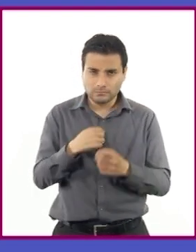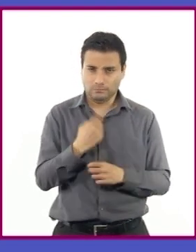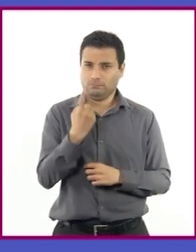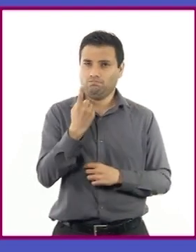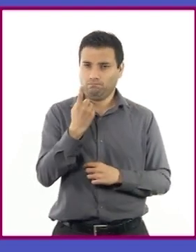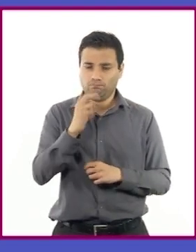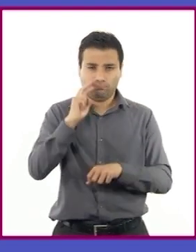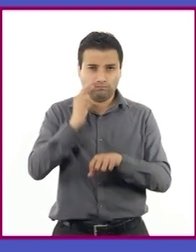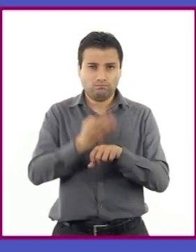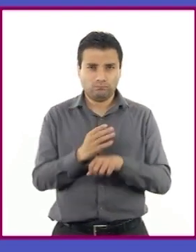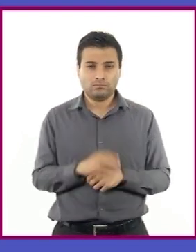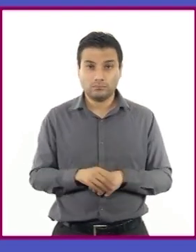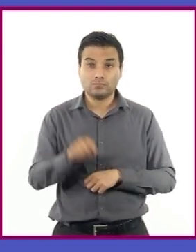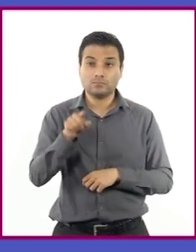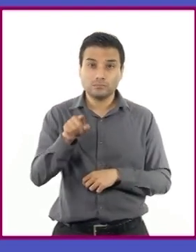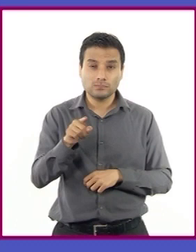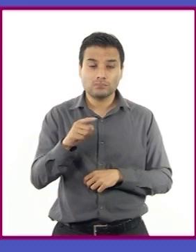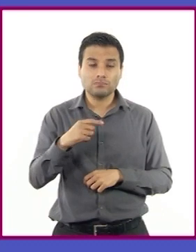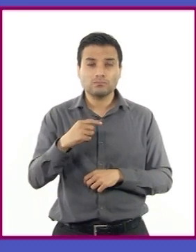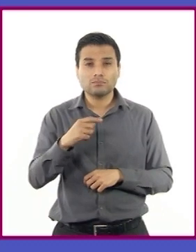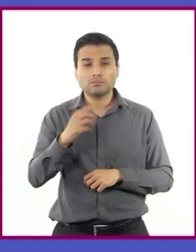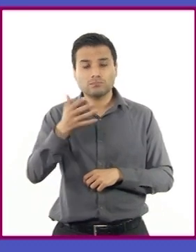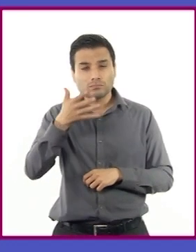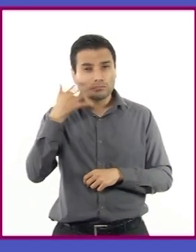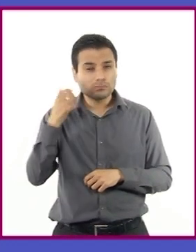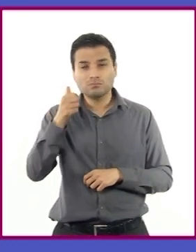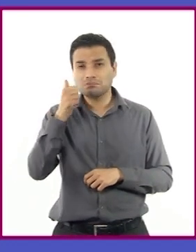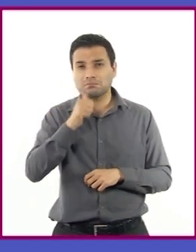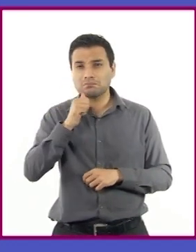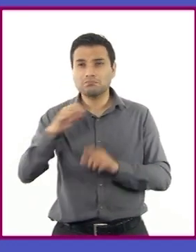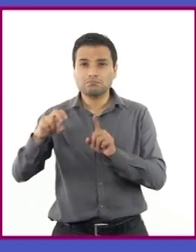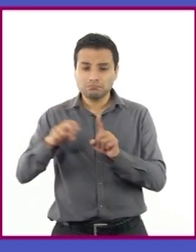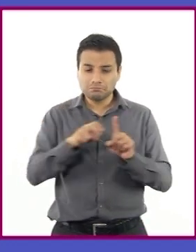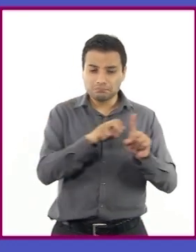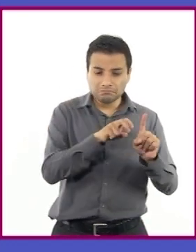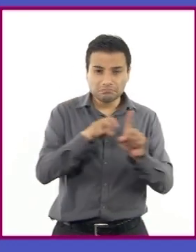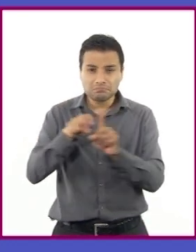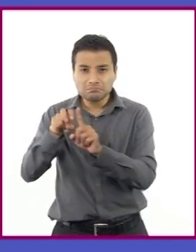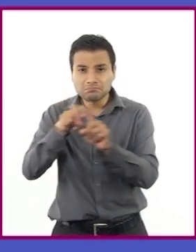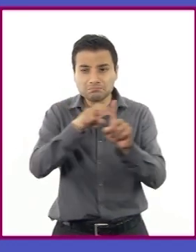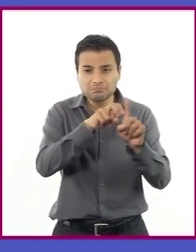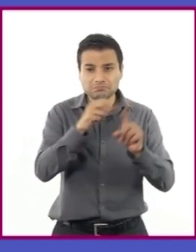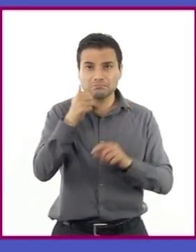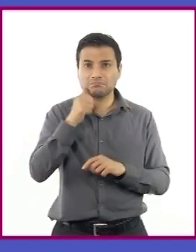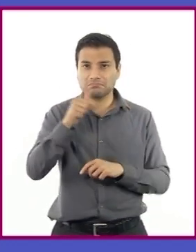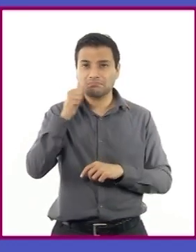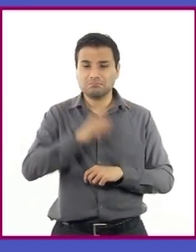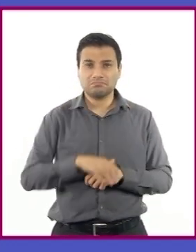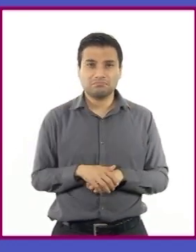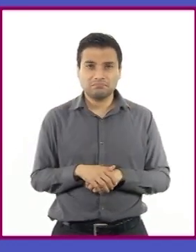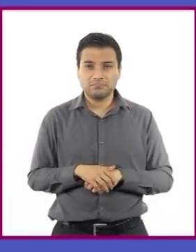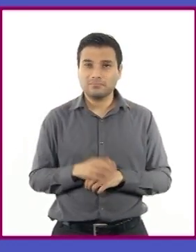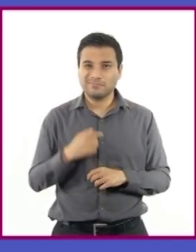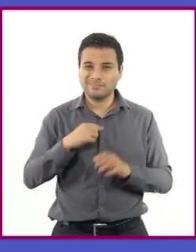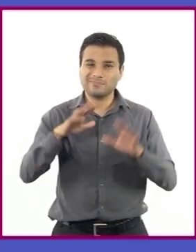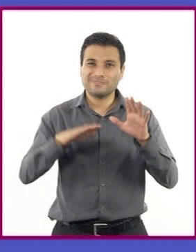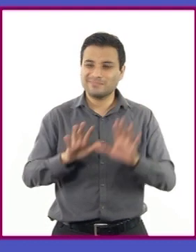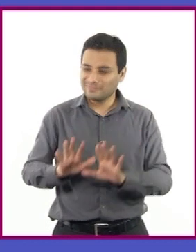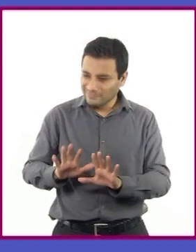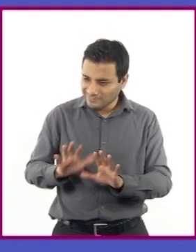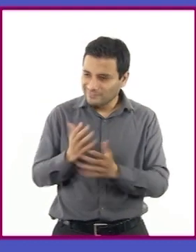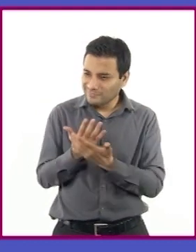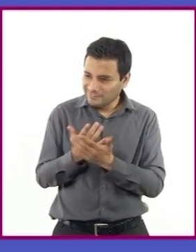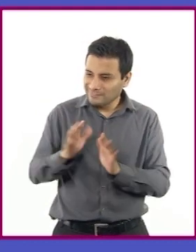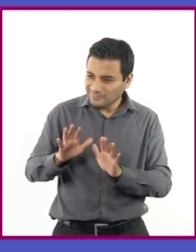dondequiera que fuese me seguía por la casa. Incluso me costaba trabajo impedirle que me siguiera por la calle.